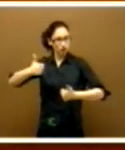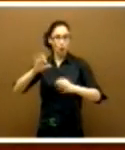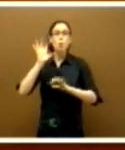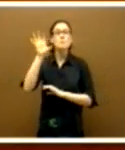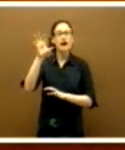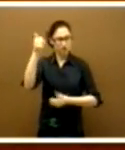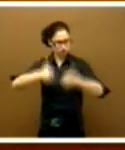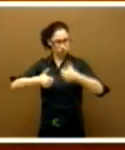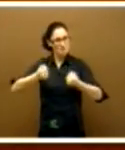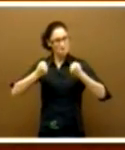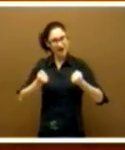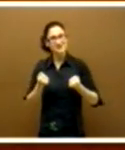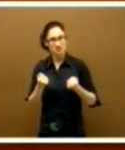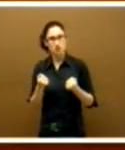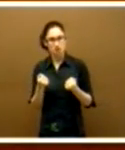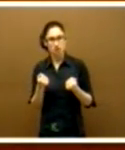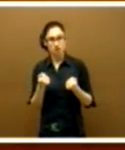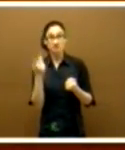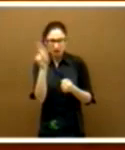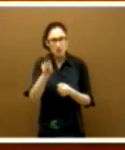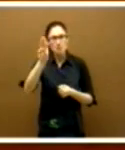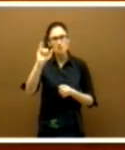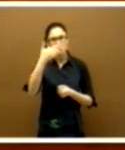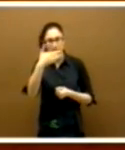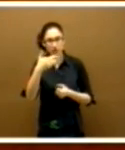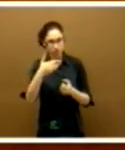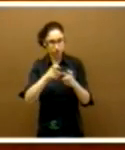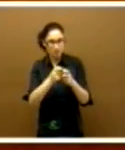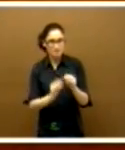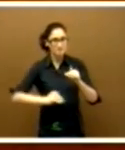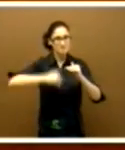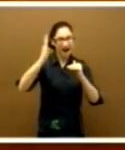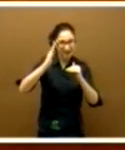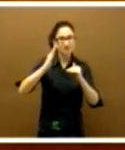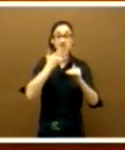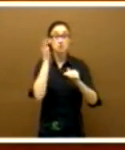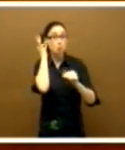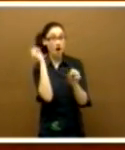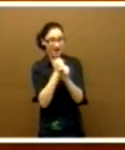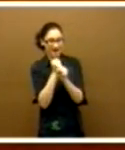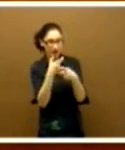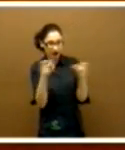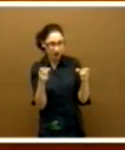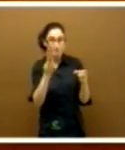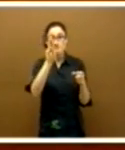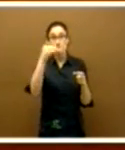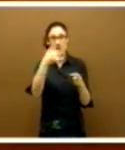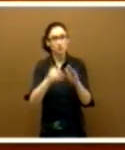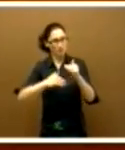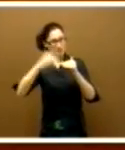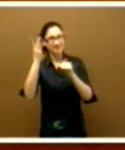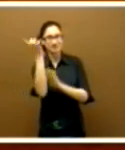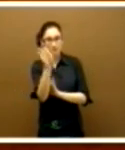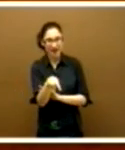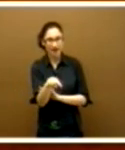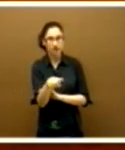país, incluso su PIB aumenta a medida que las mujeres son empleadas, son muchas las discriminaciones